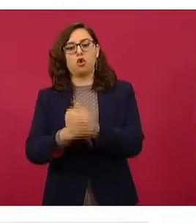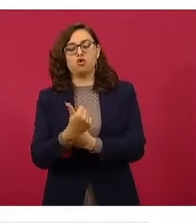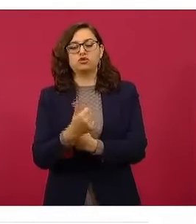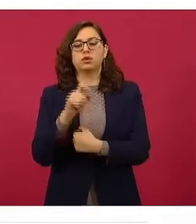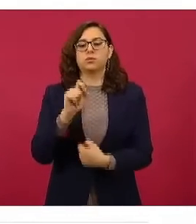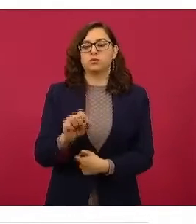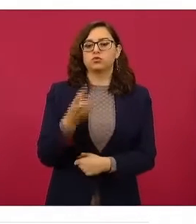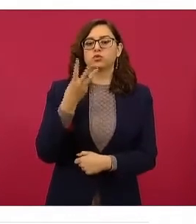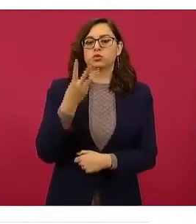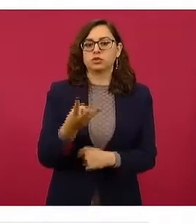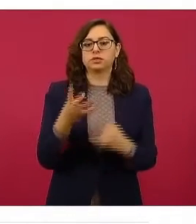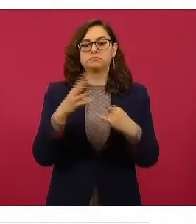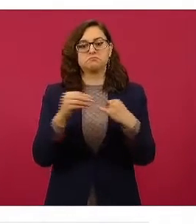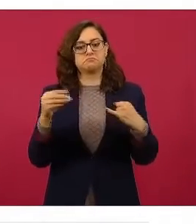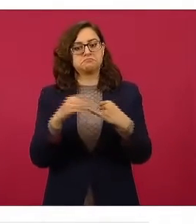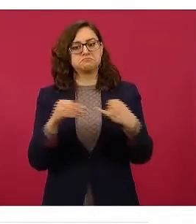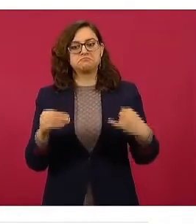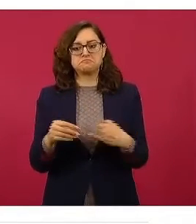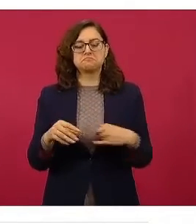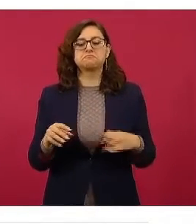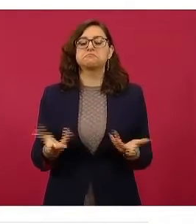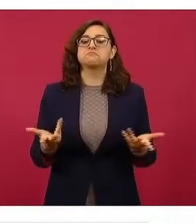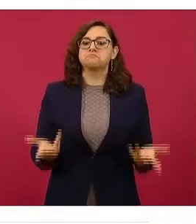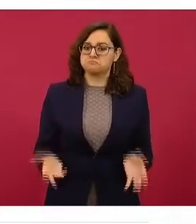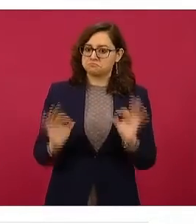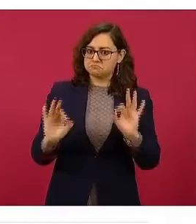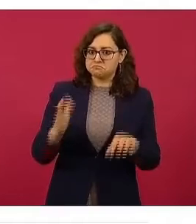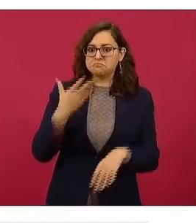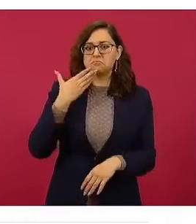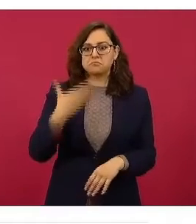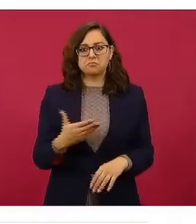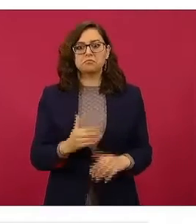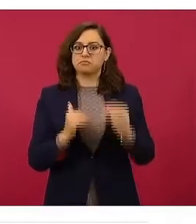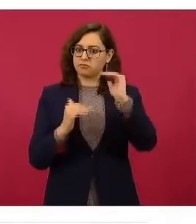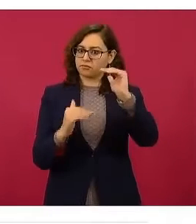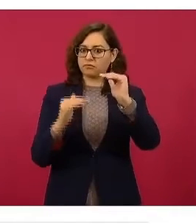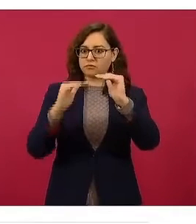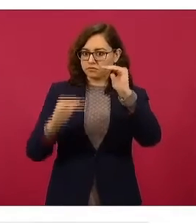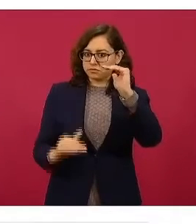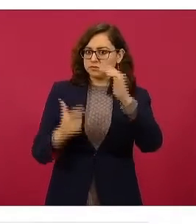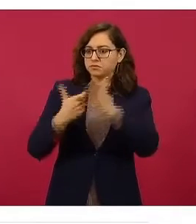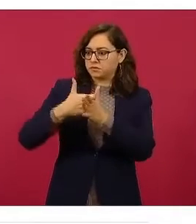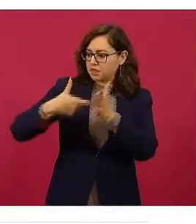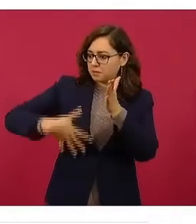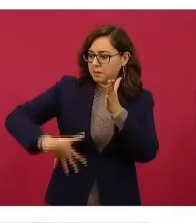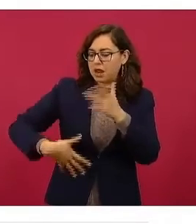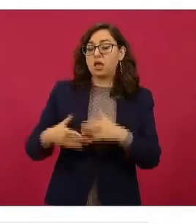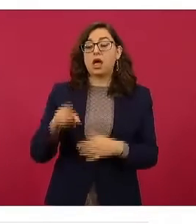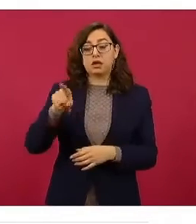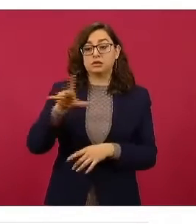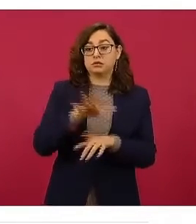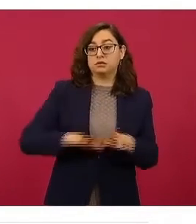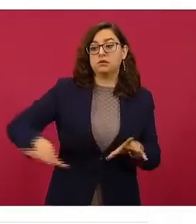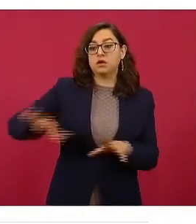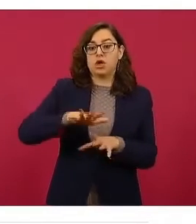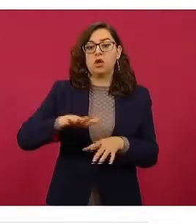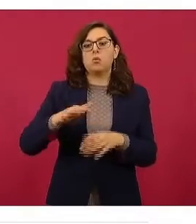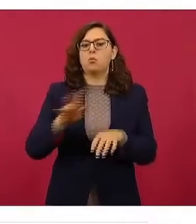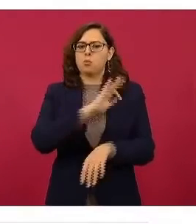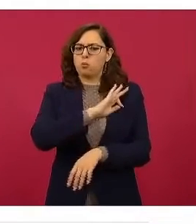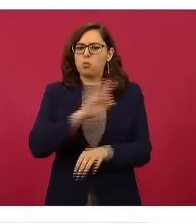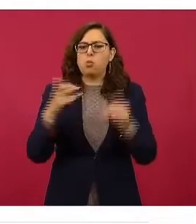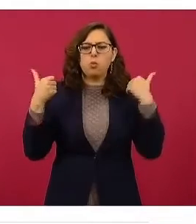centavos, es un ejemplo de que siguen vendiendo abajo de precios máximos. En su región el precio máximo 12 pesos